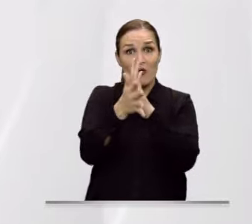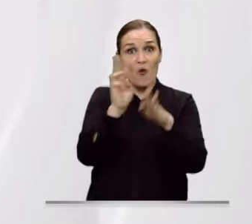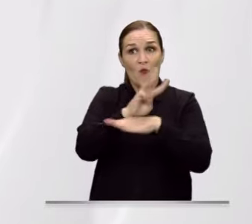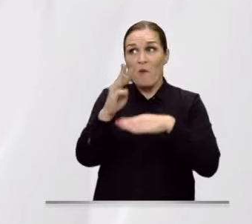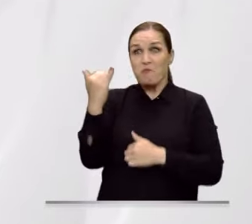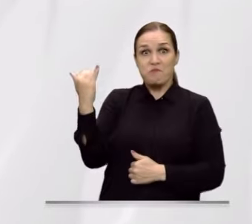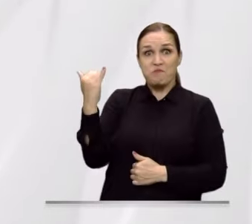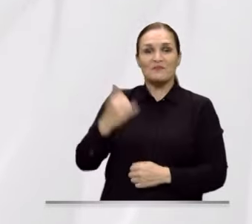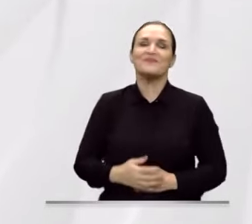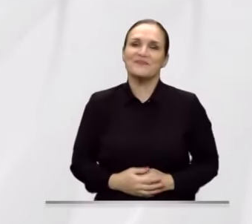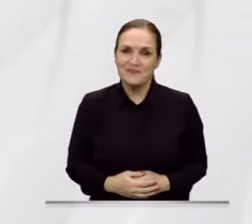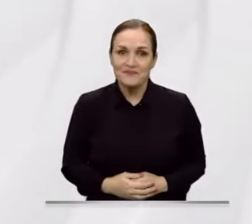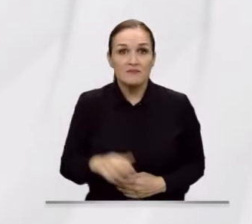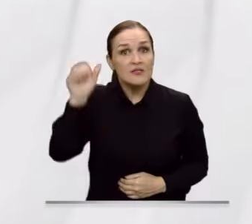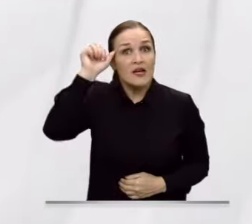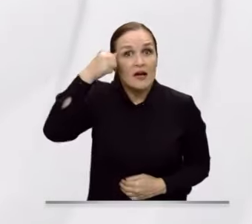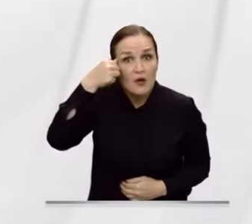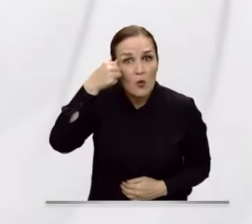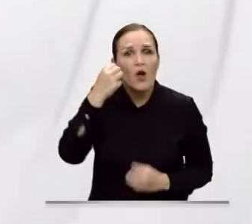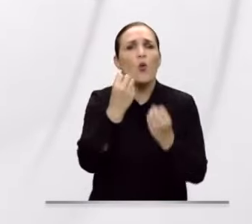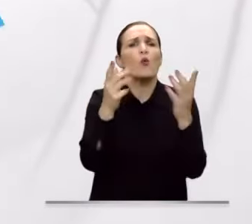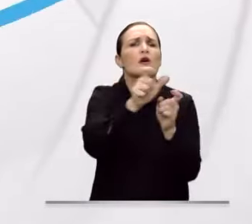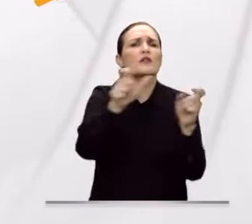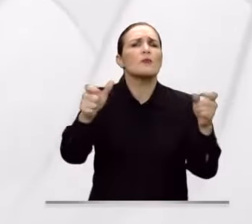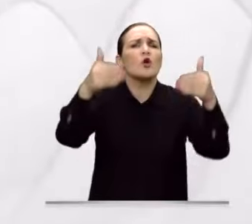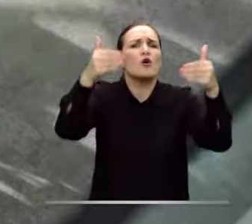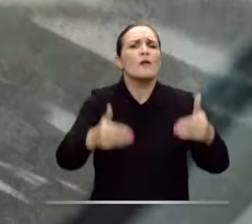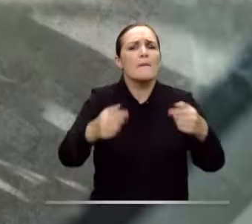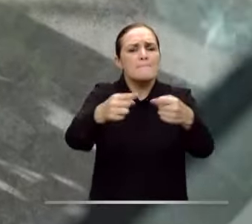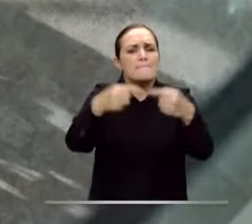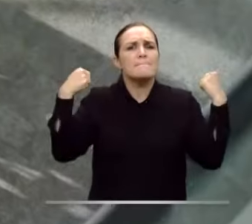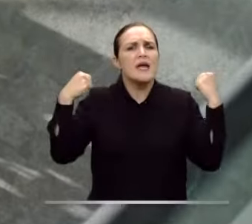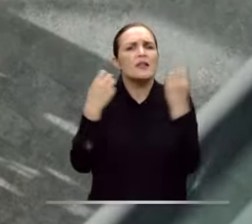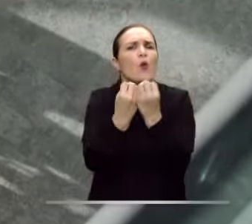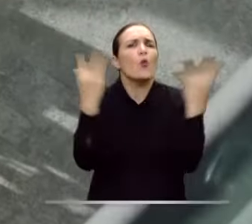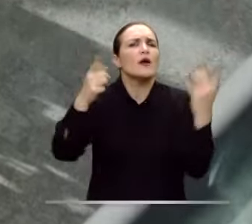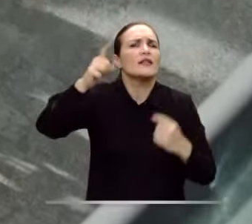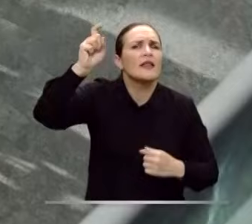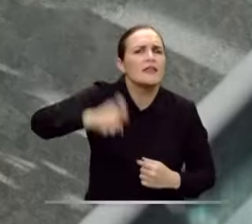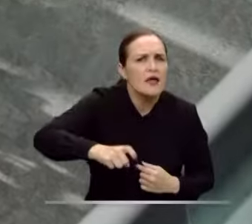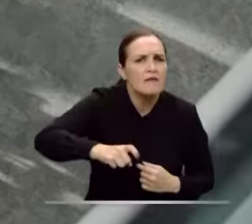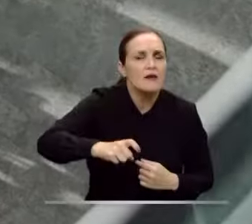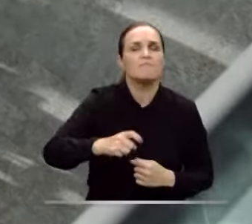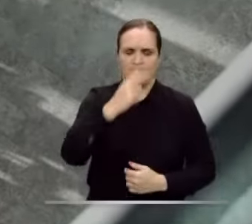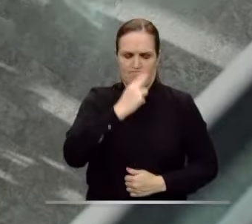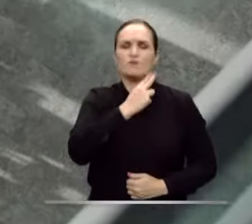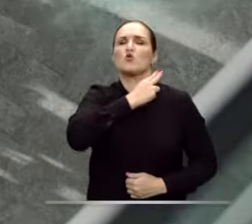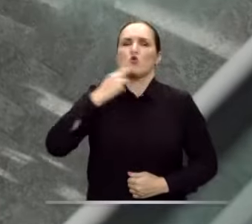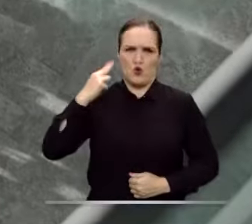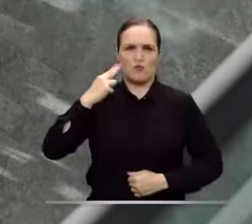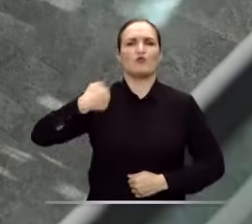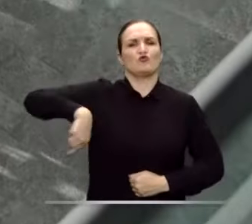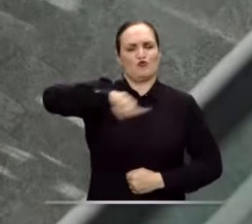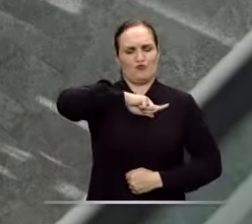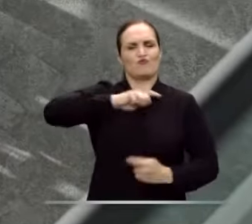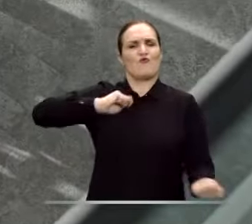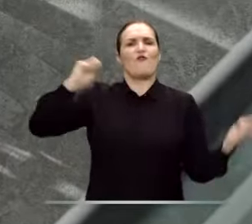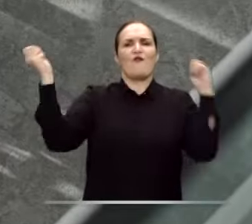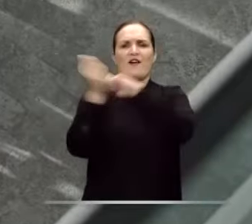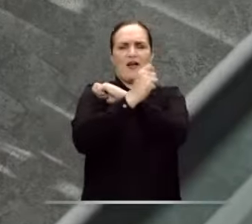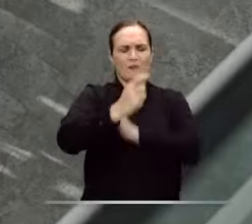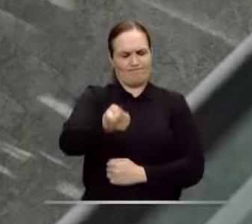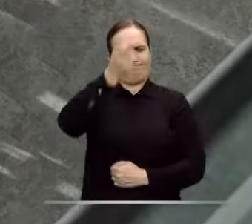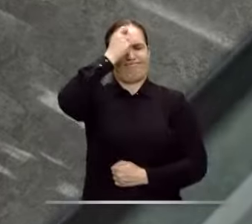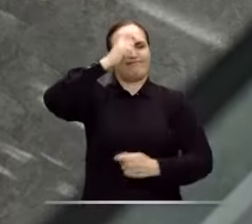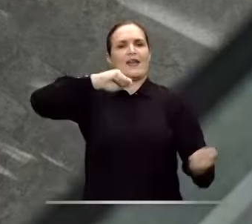ampliar esta información, ingresa a www.funcionpublica.gov.com. Recordemos nuestra meta de vinculación de las personas con discapacidad en las